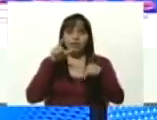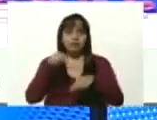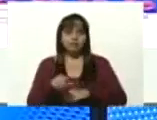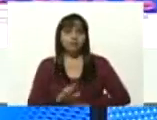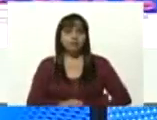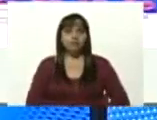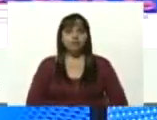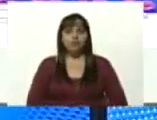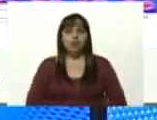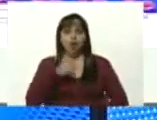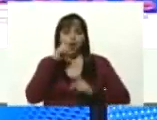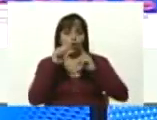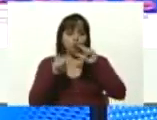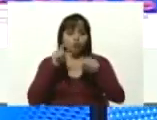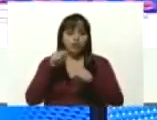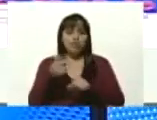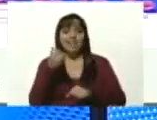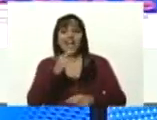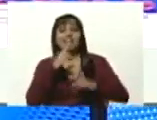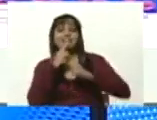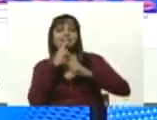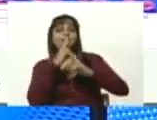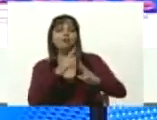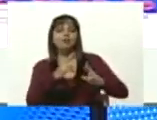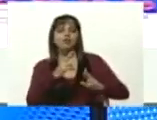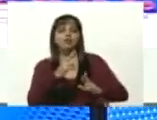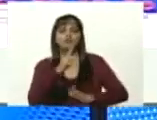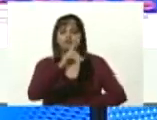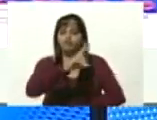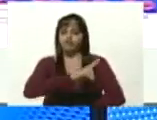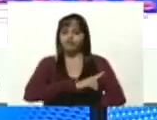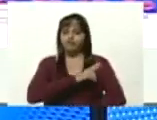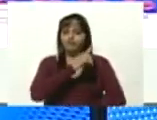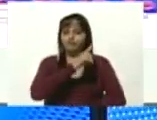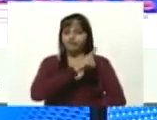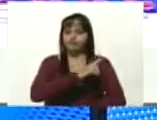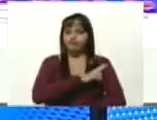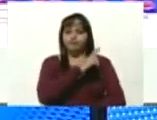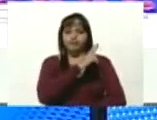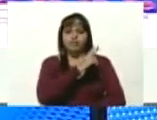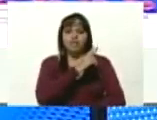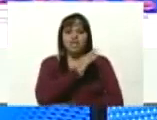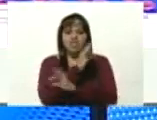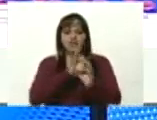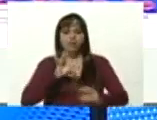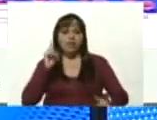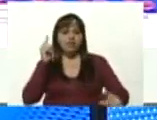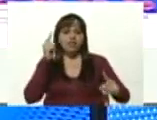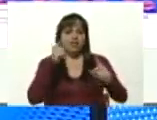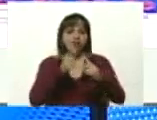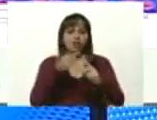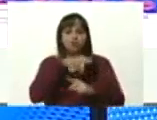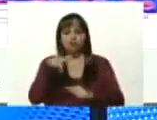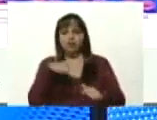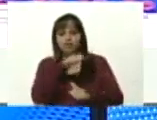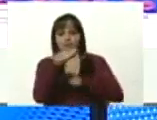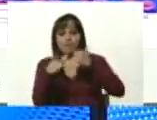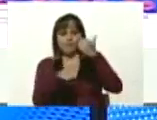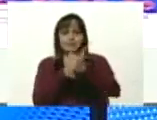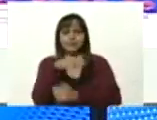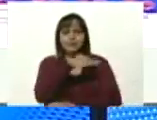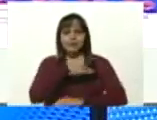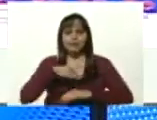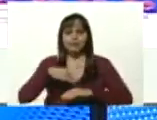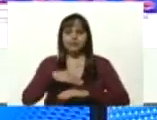un twitter que fue respondido con altura y de manera muy directa por nuestra vicepresidenta ejecutivo